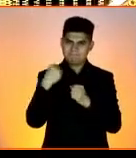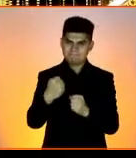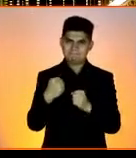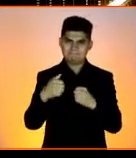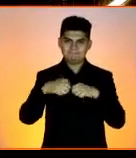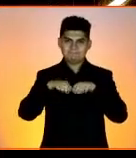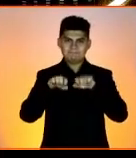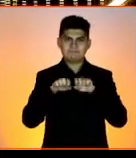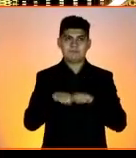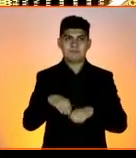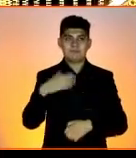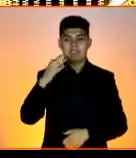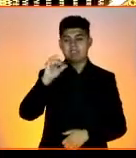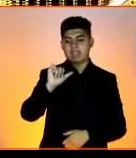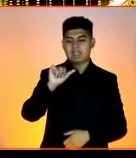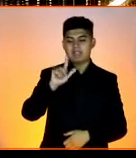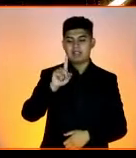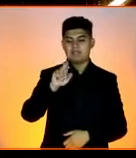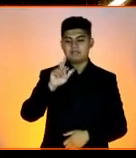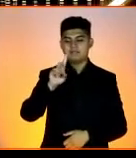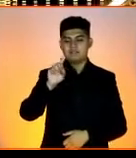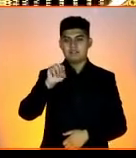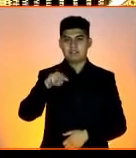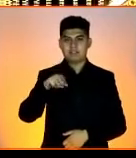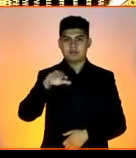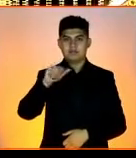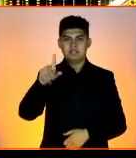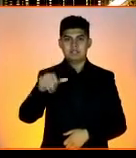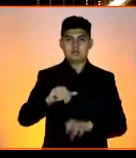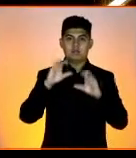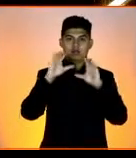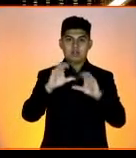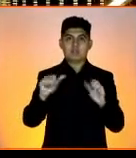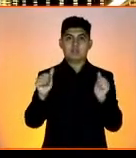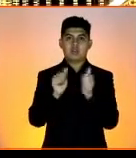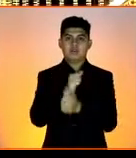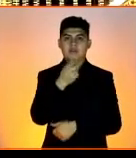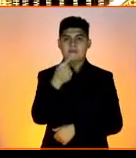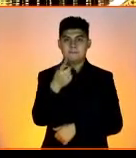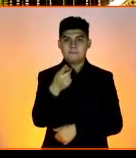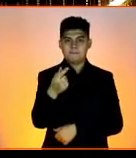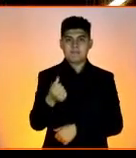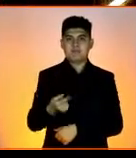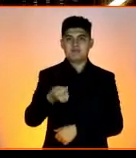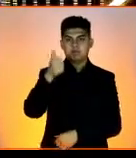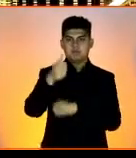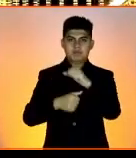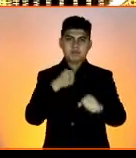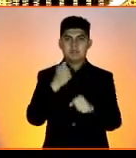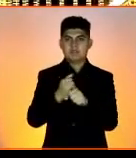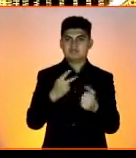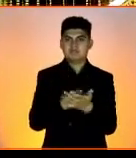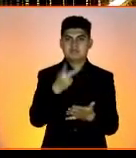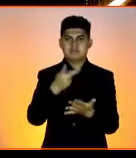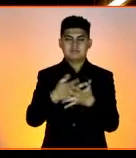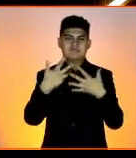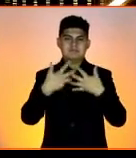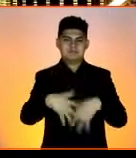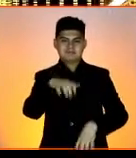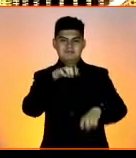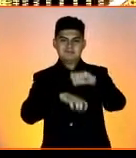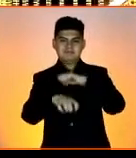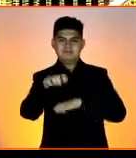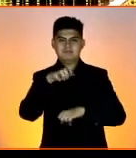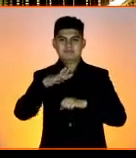Hola, soy Alfredo Mesa, parte de Cuidado con el Perro de Almacenes García. Y este es nuestro primer año con el distintivo Empresa Socialmente